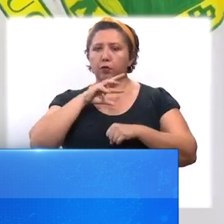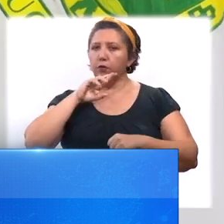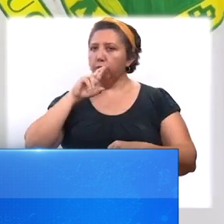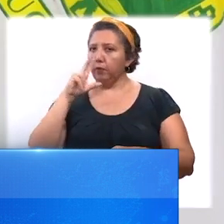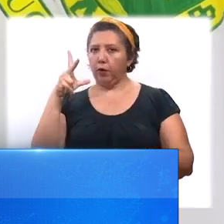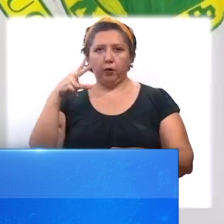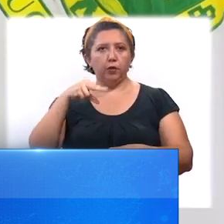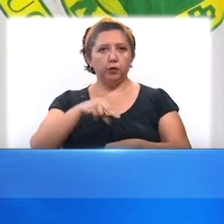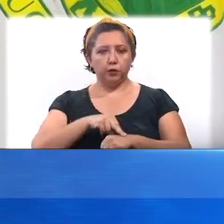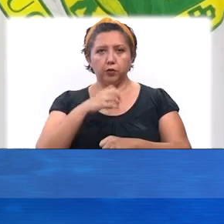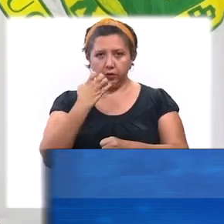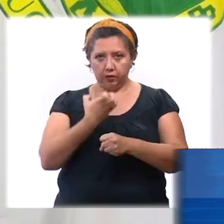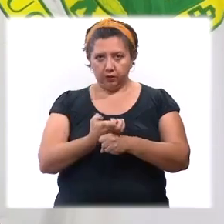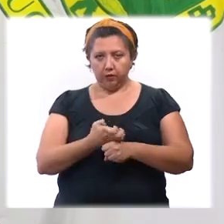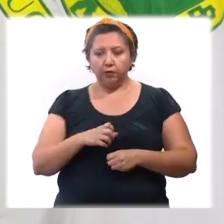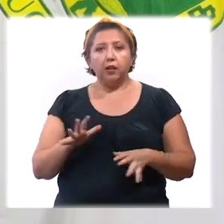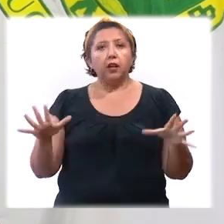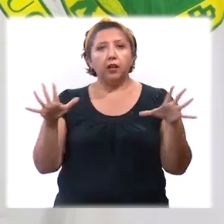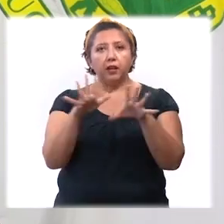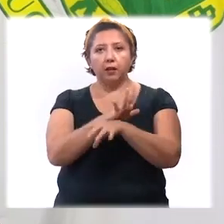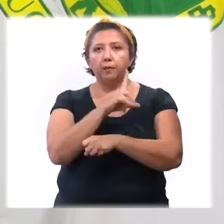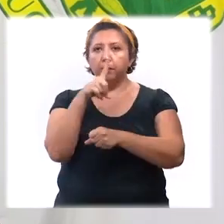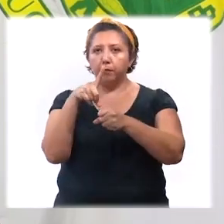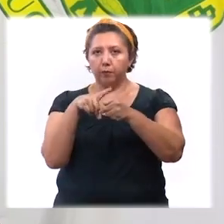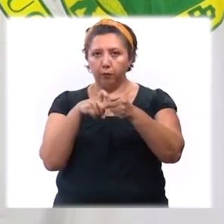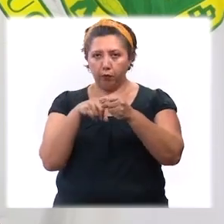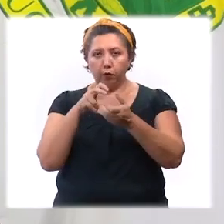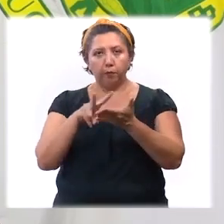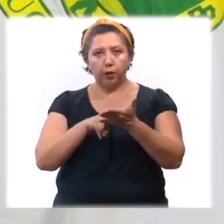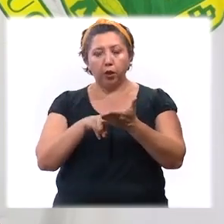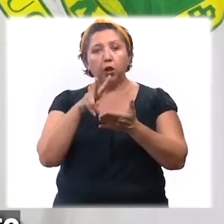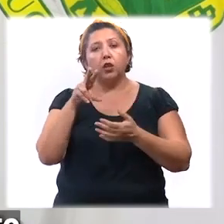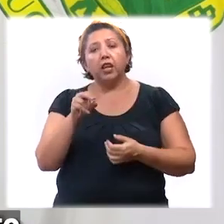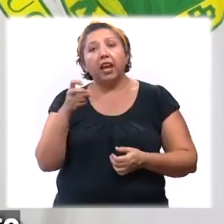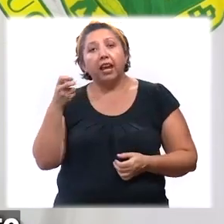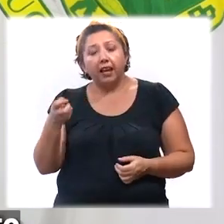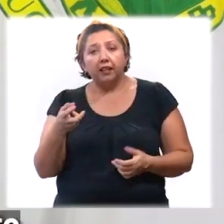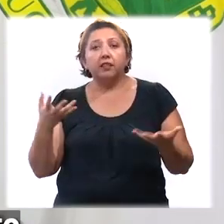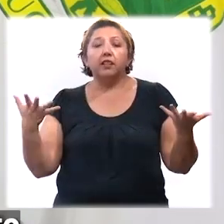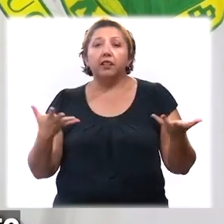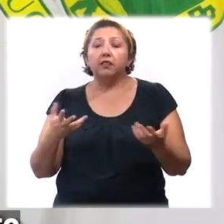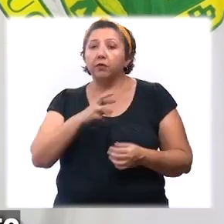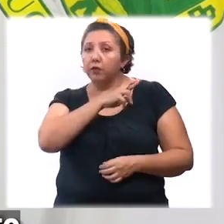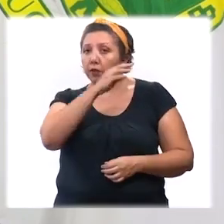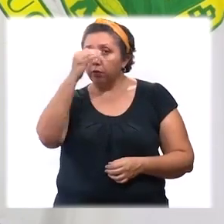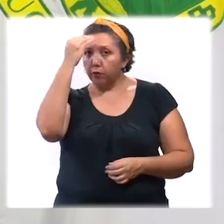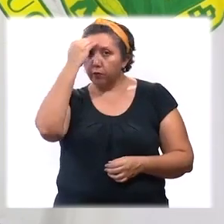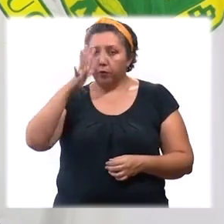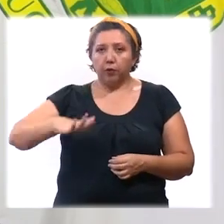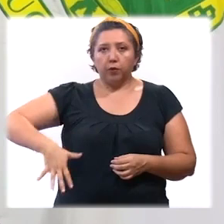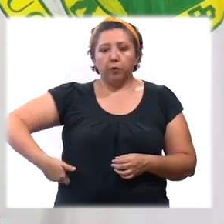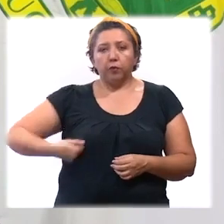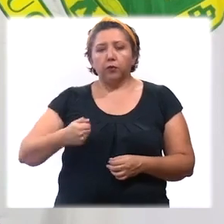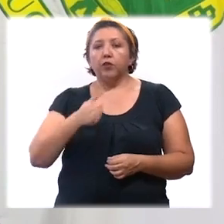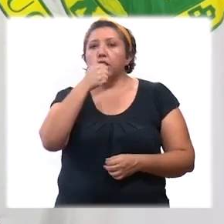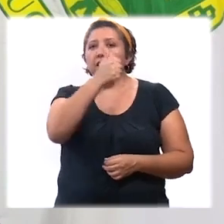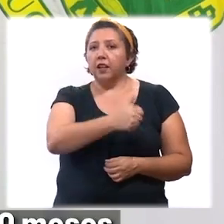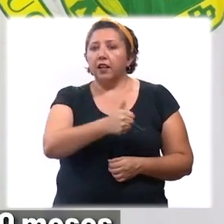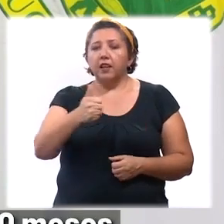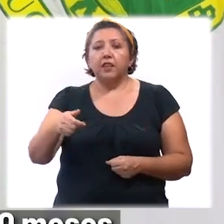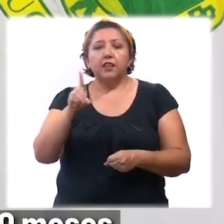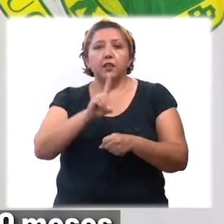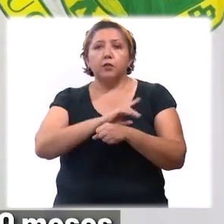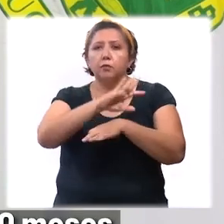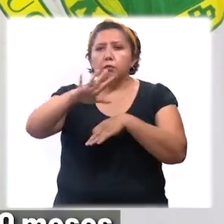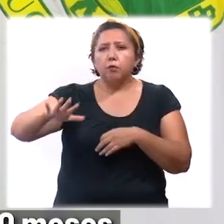los mejores epidemiológicos del Estado cambia a color verde. No quiero dejar pasar que este hecho es un reconocimiento al esfuerzo que pusimos cada día